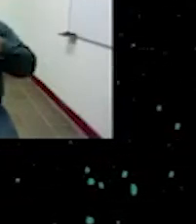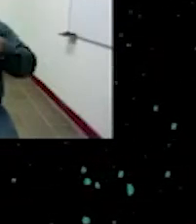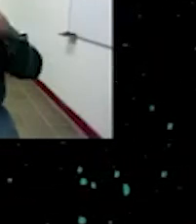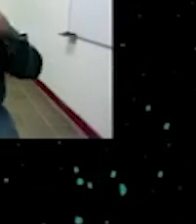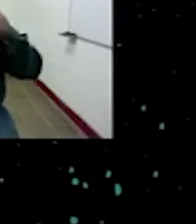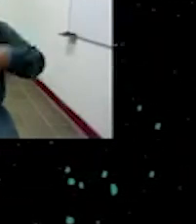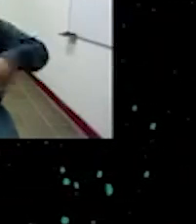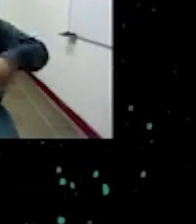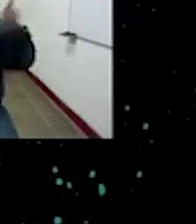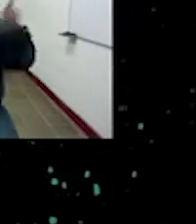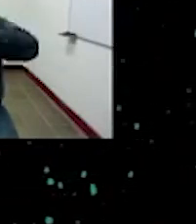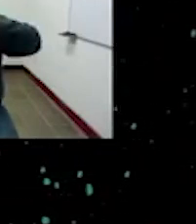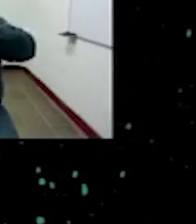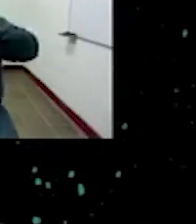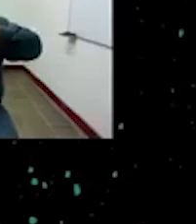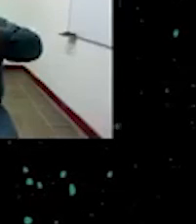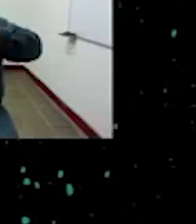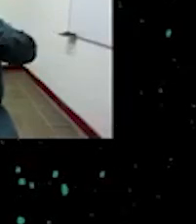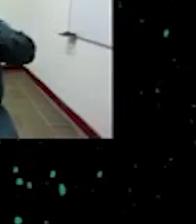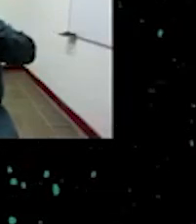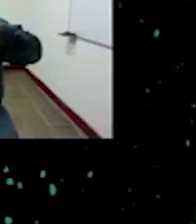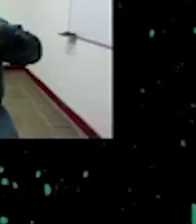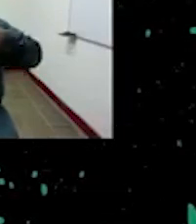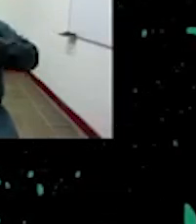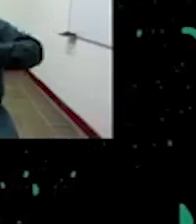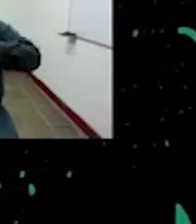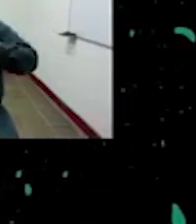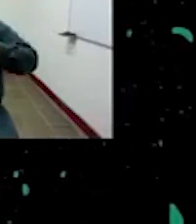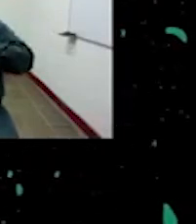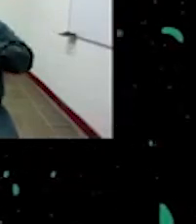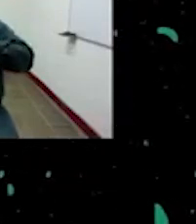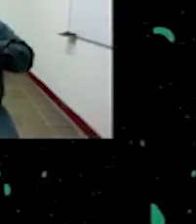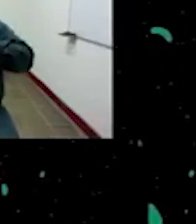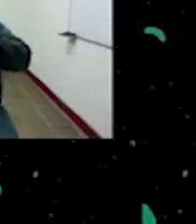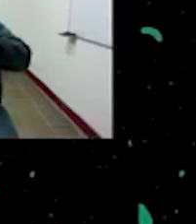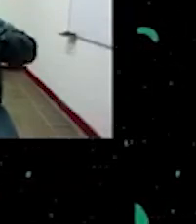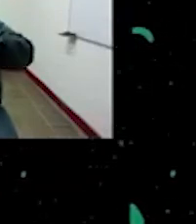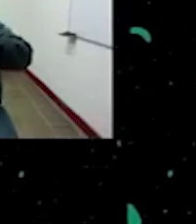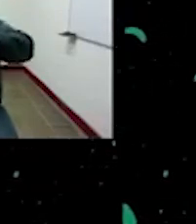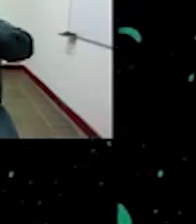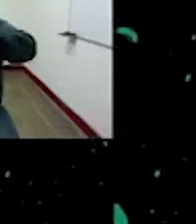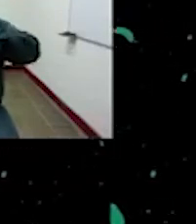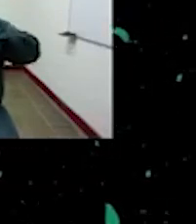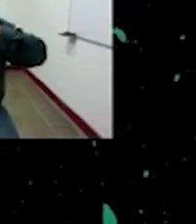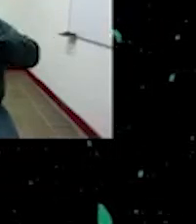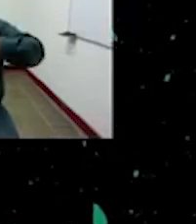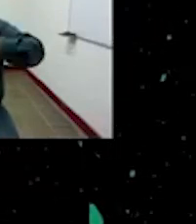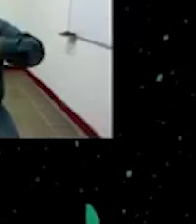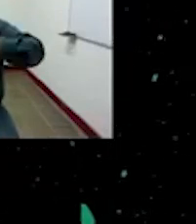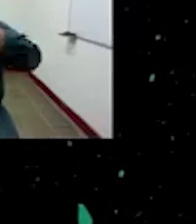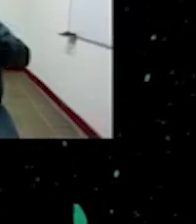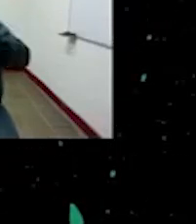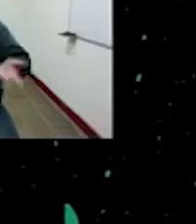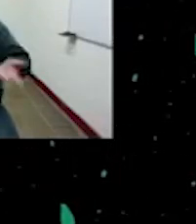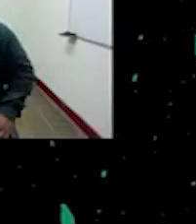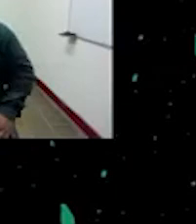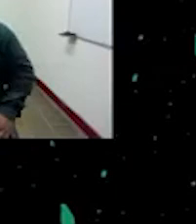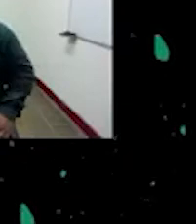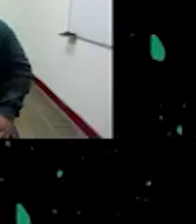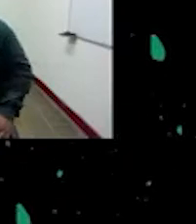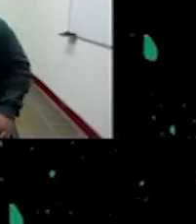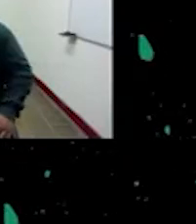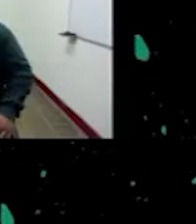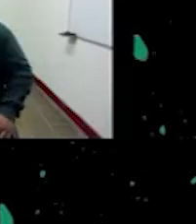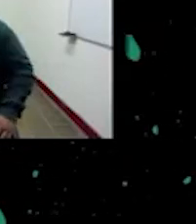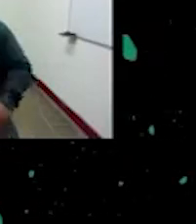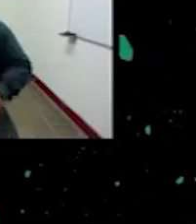de Colombia si nos quedamos en Colombia esto se ve porque porque tenemos eh un continente africano